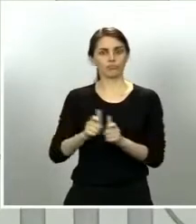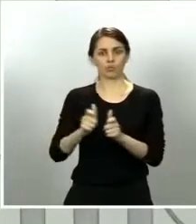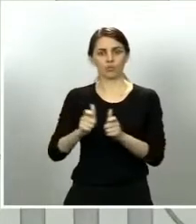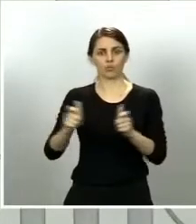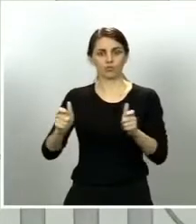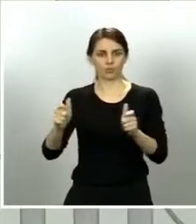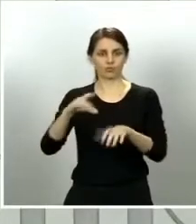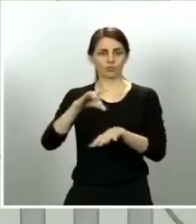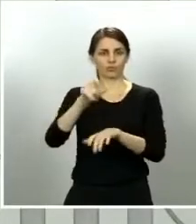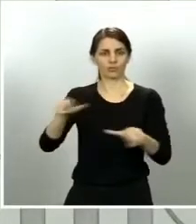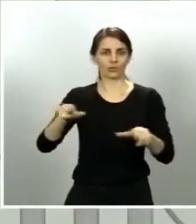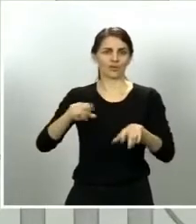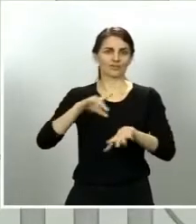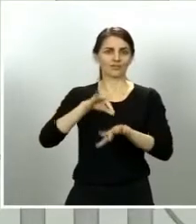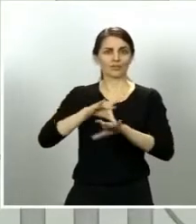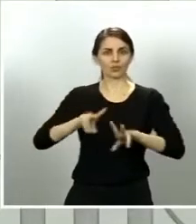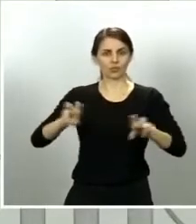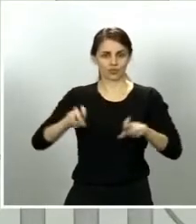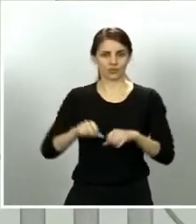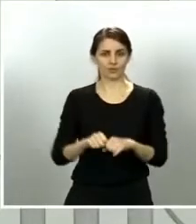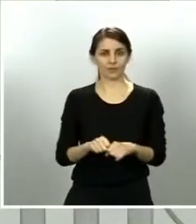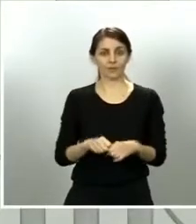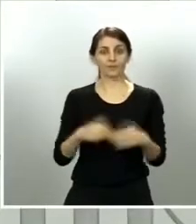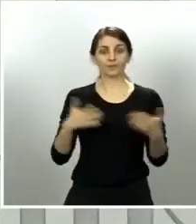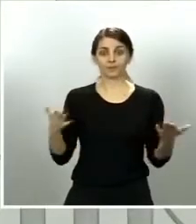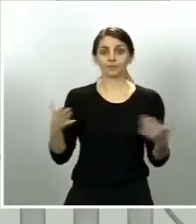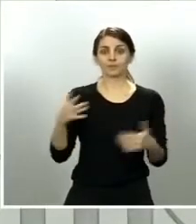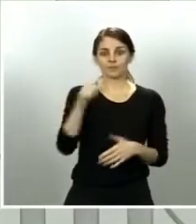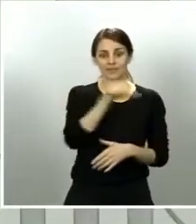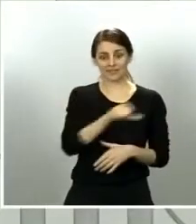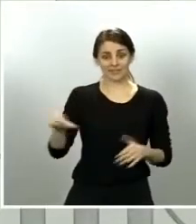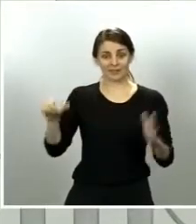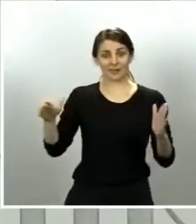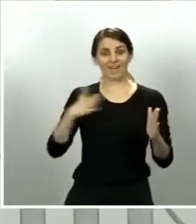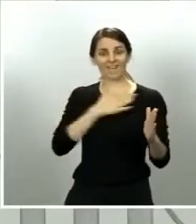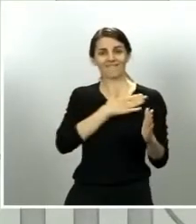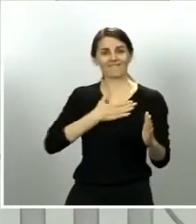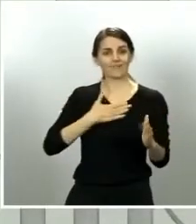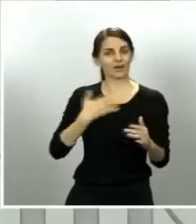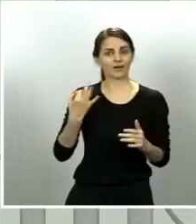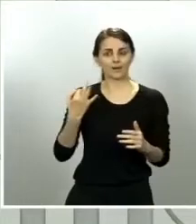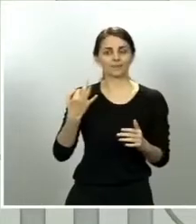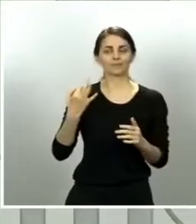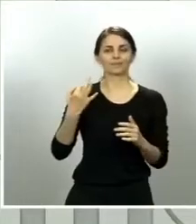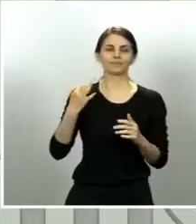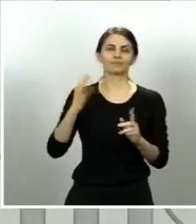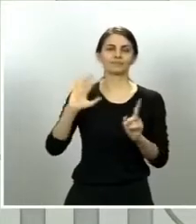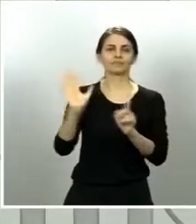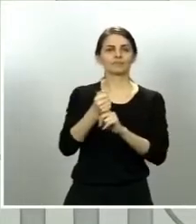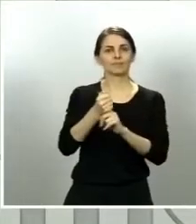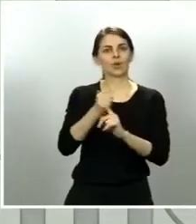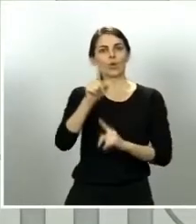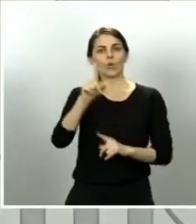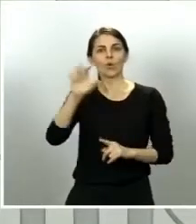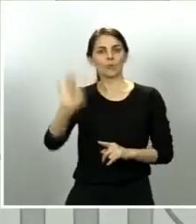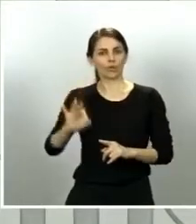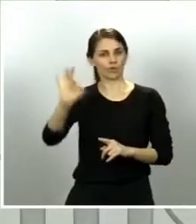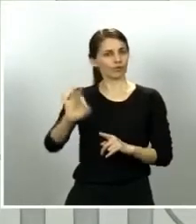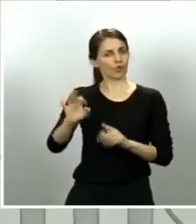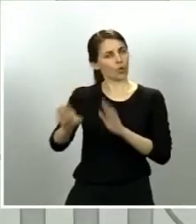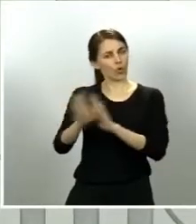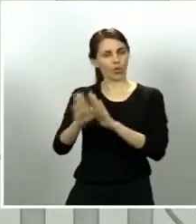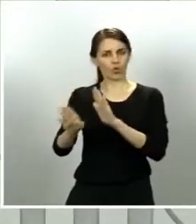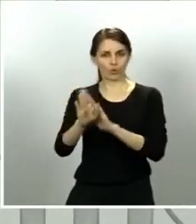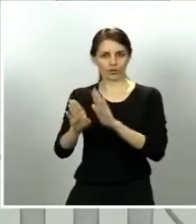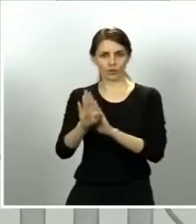objetivo que tenemos fijado para esta semana es tener índices de crecimiento de contagiados de en torno al 1%. Por tanto, estamos en la senda